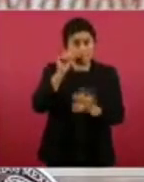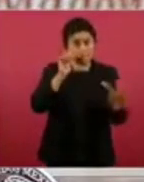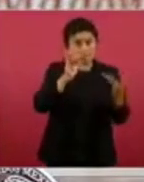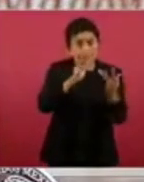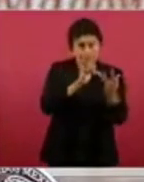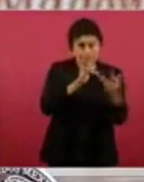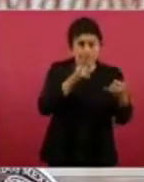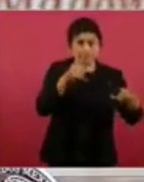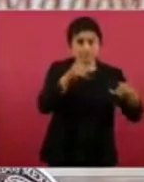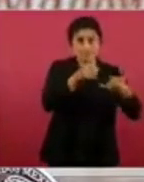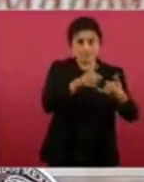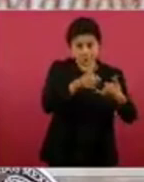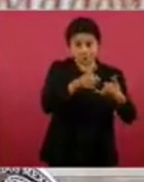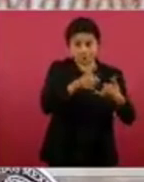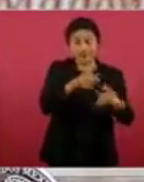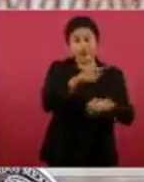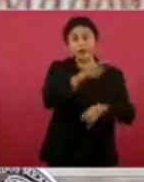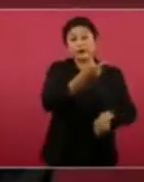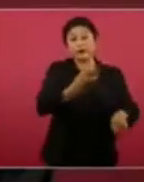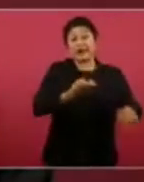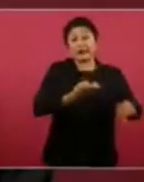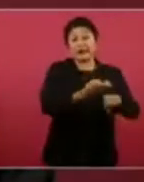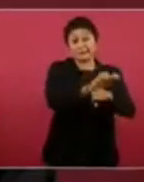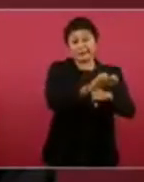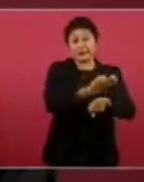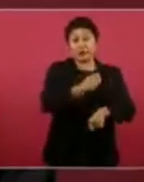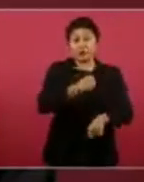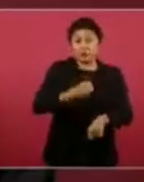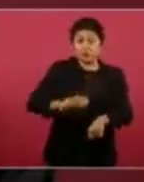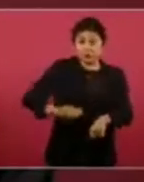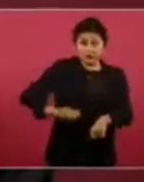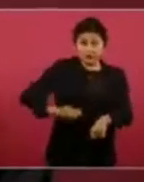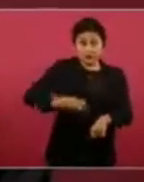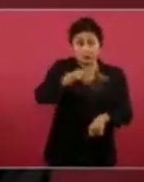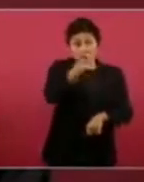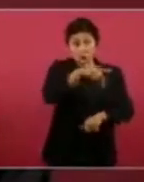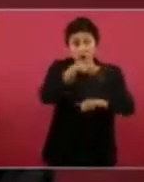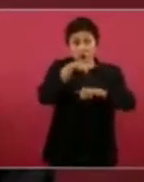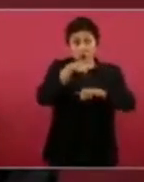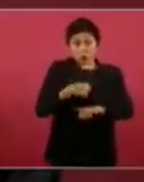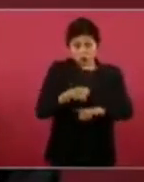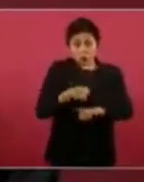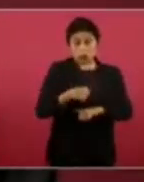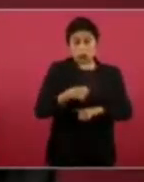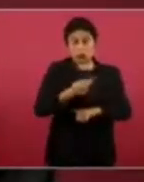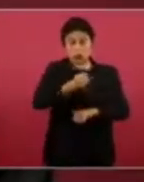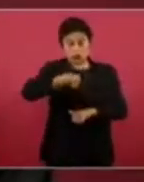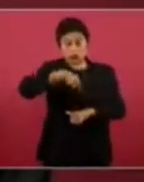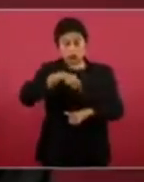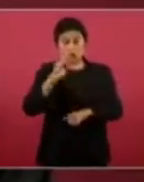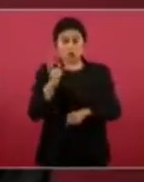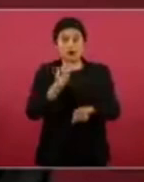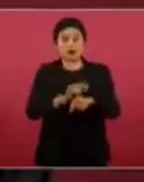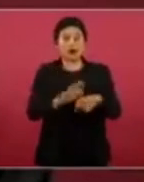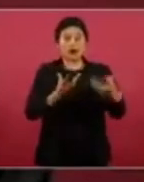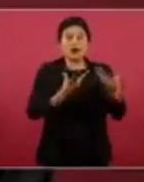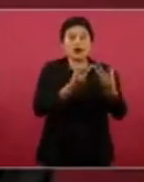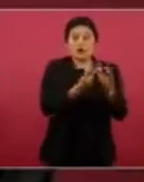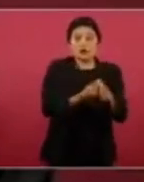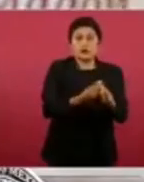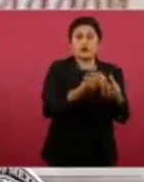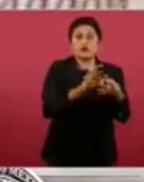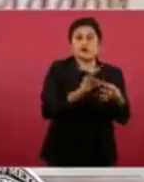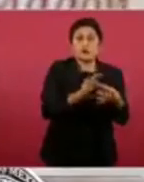coordinadas del Estado, el municipio y la federación, se puede informar lo siguiente. A las 13.27